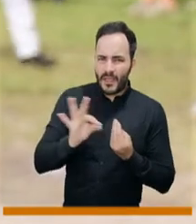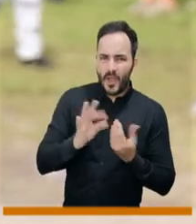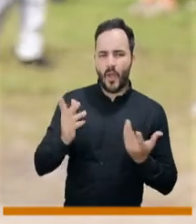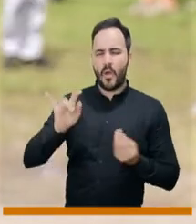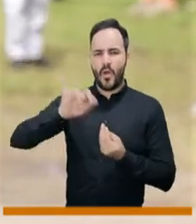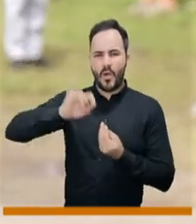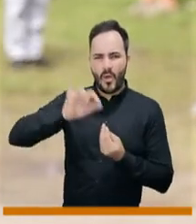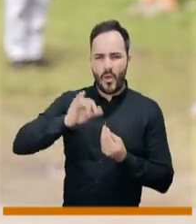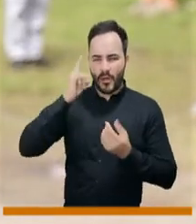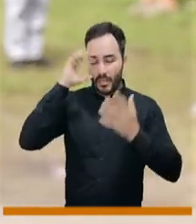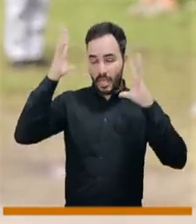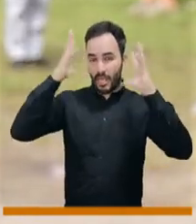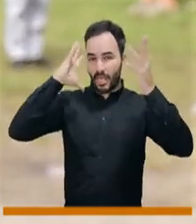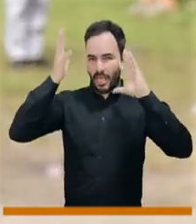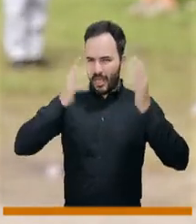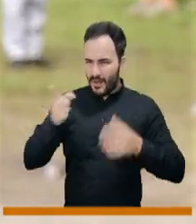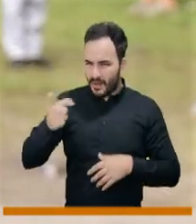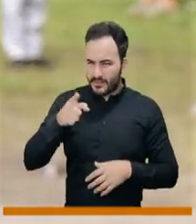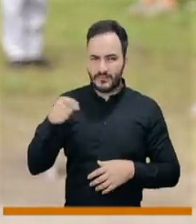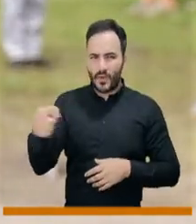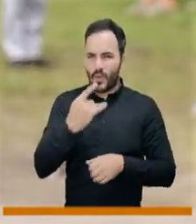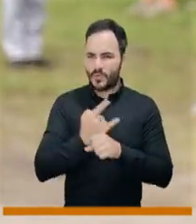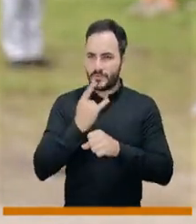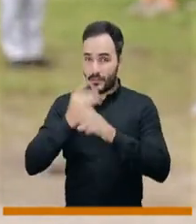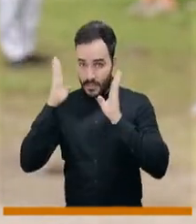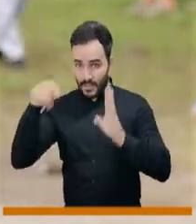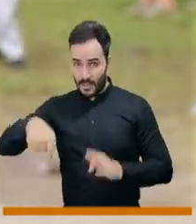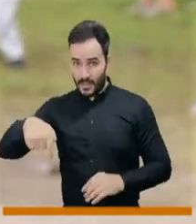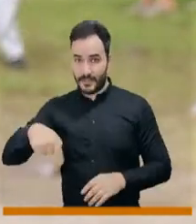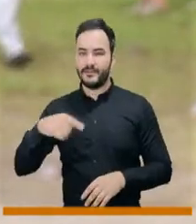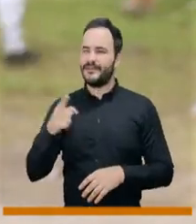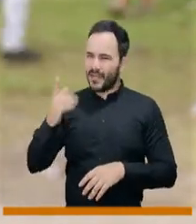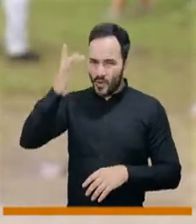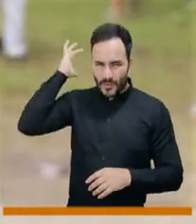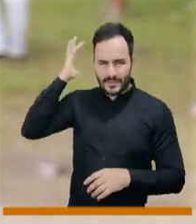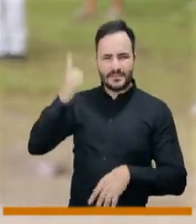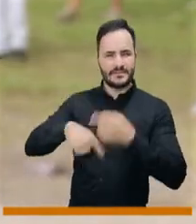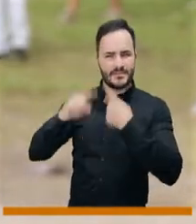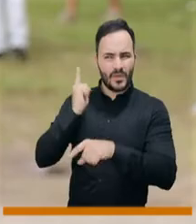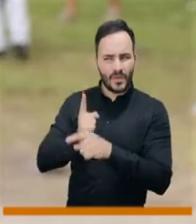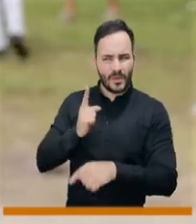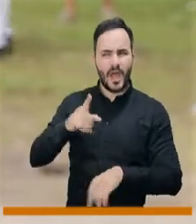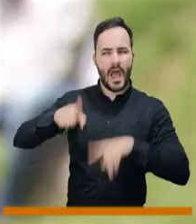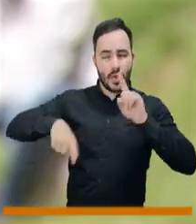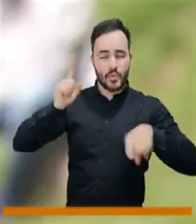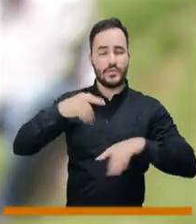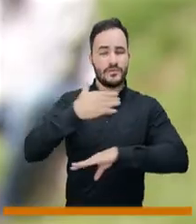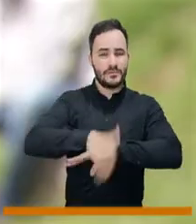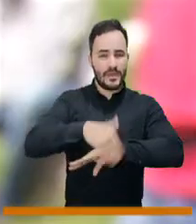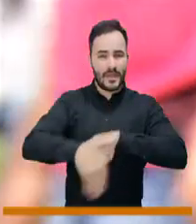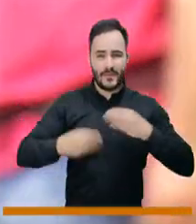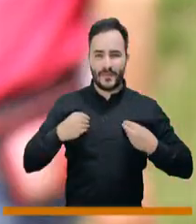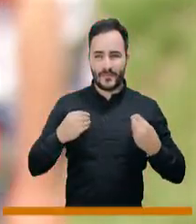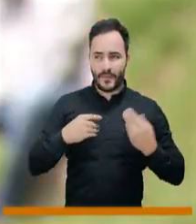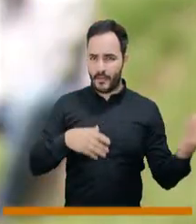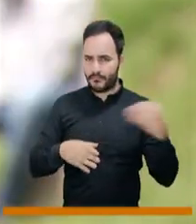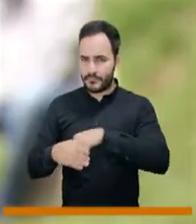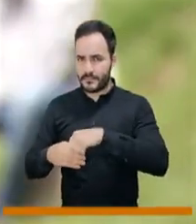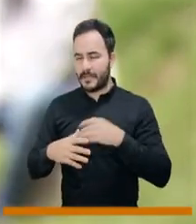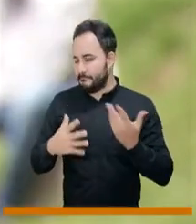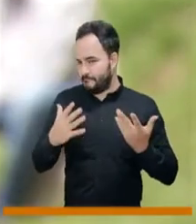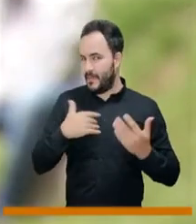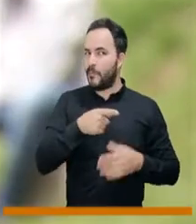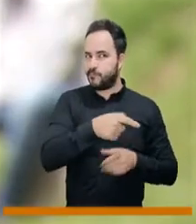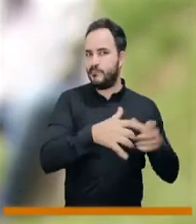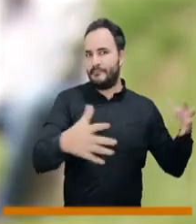chicos con consumo de sustancias psicoactivas y, como dice el doctor Luis Bernardo, muchos de ellos en situación de